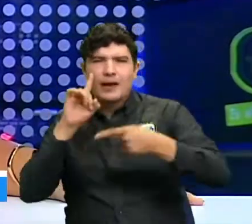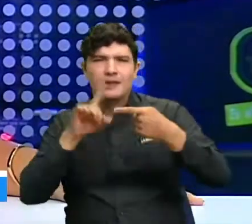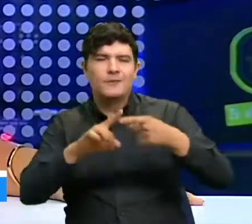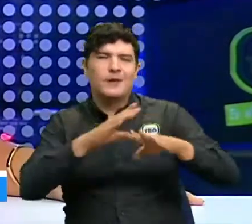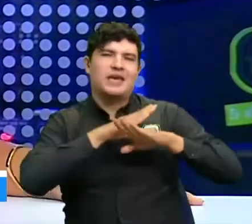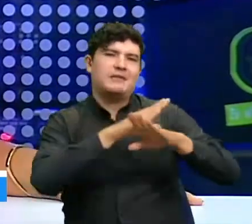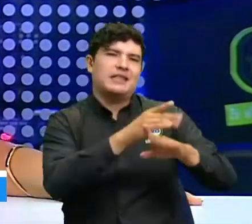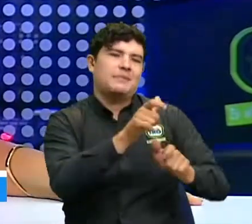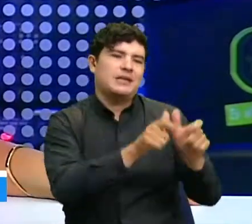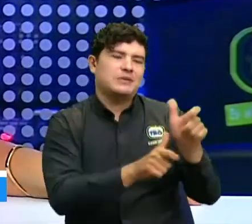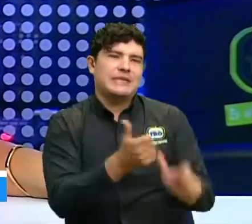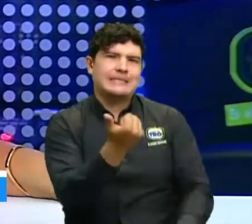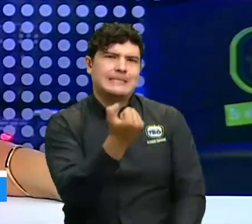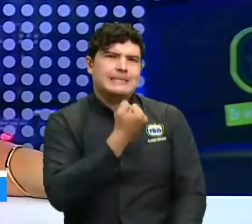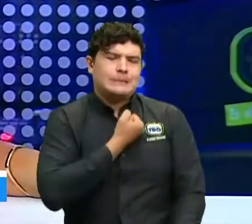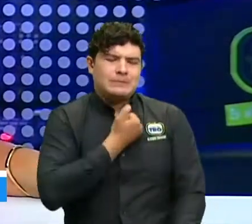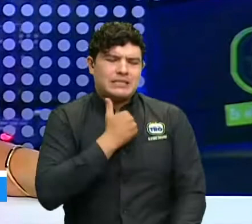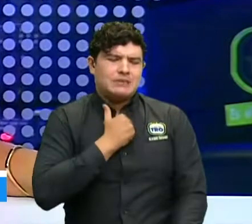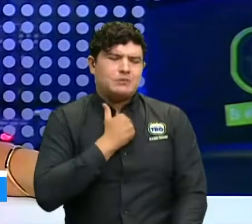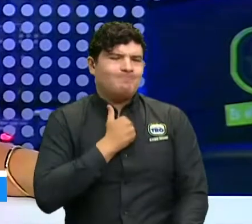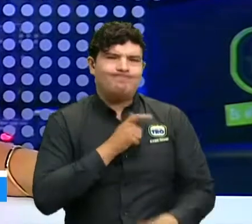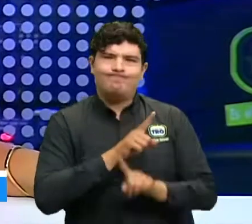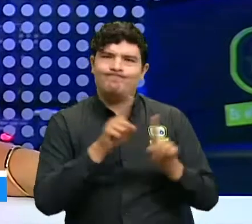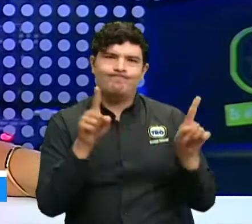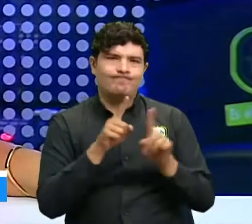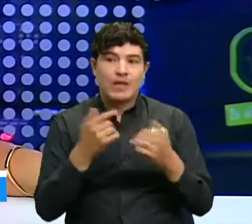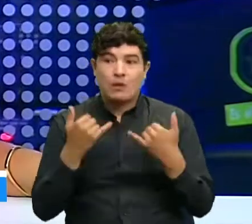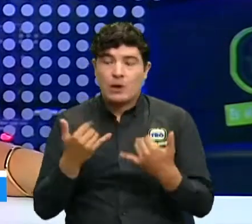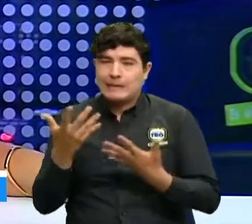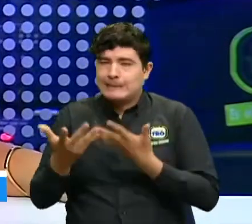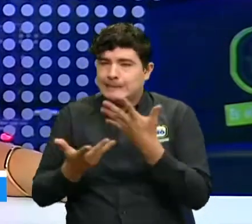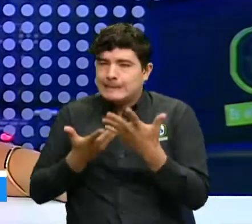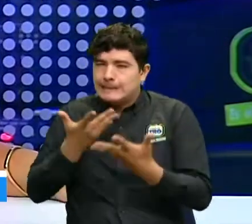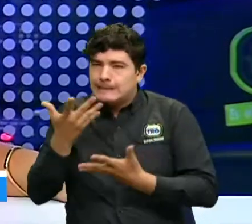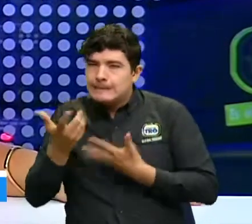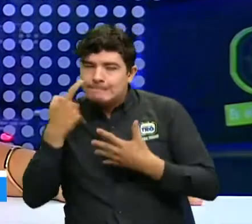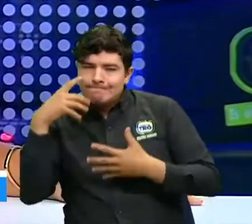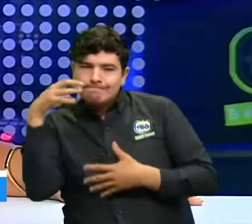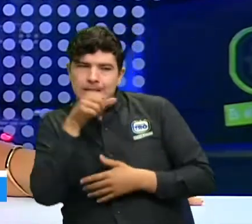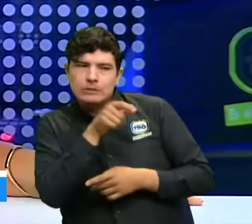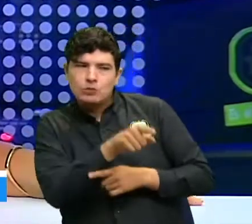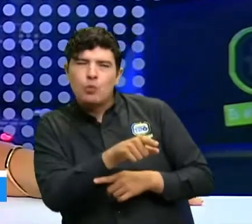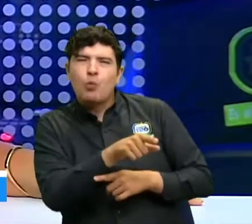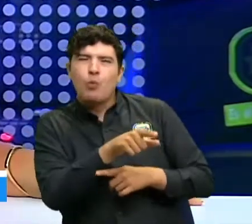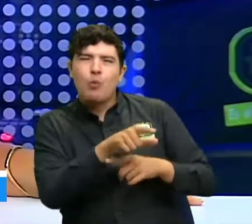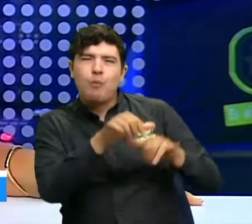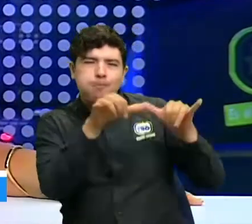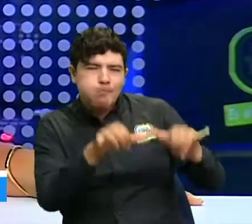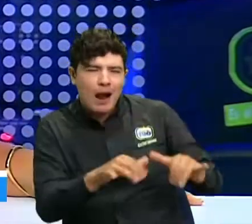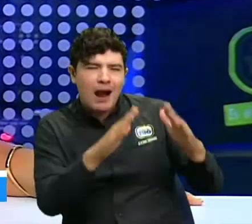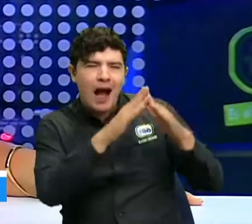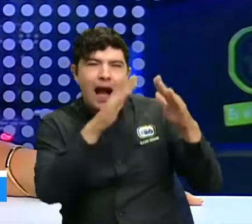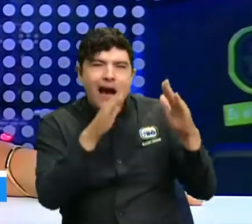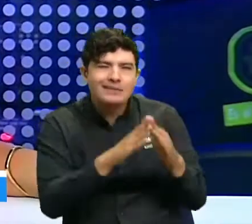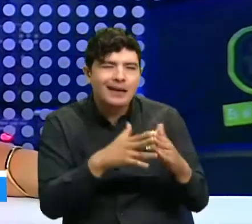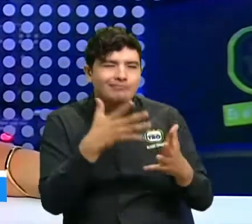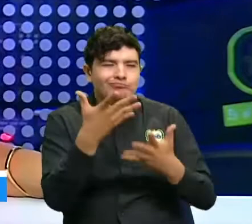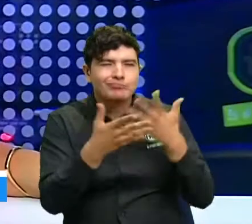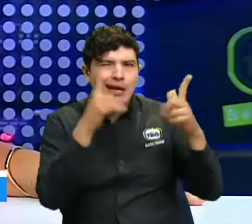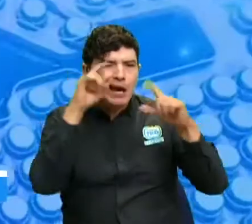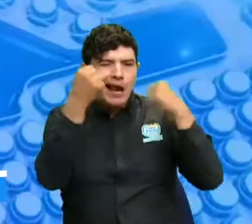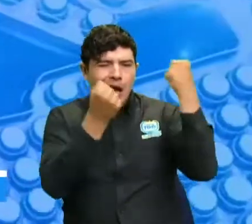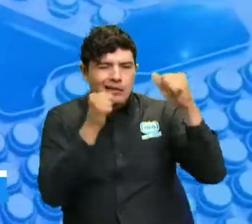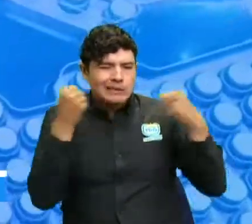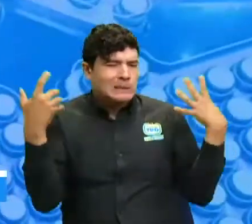colaterales de la pandemia por COVID-19 y solicitan más apoyo del Estado frente a esta problemática que afecta a niños y adultos.